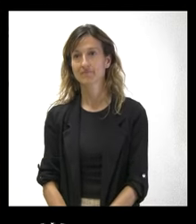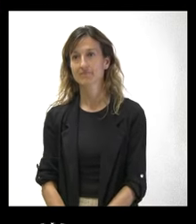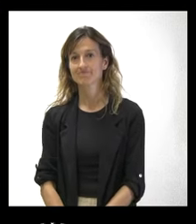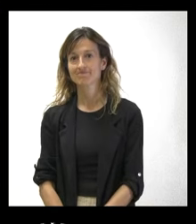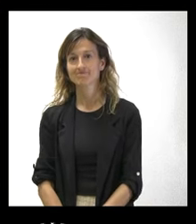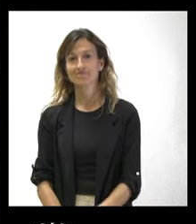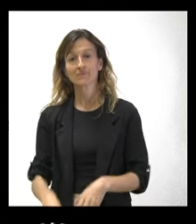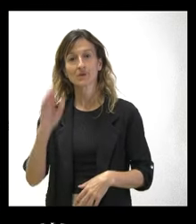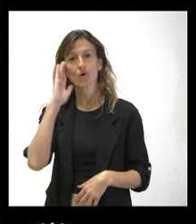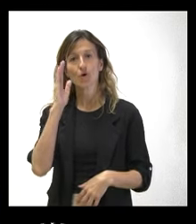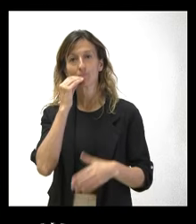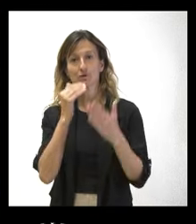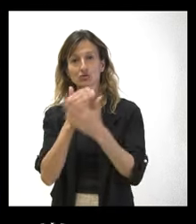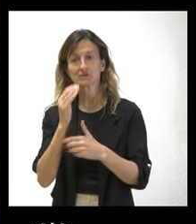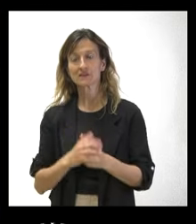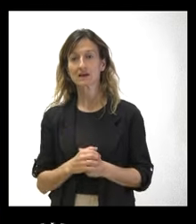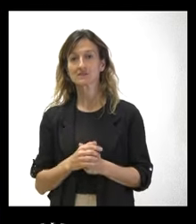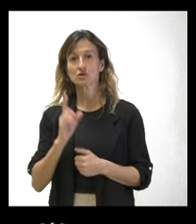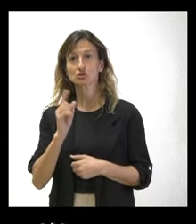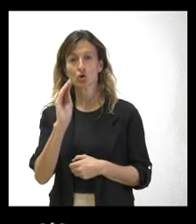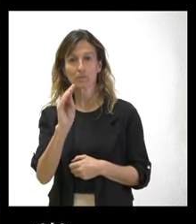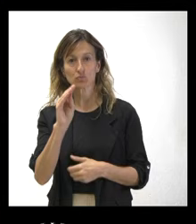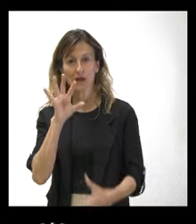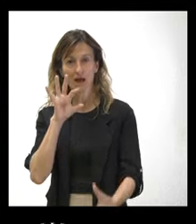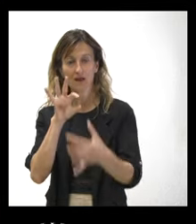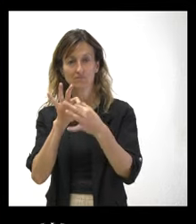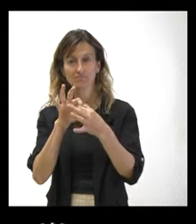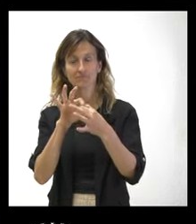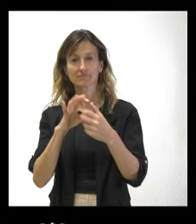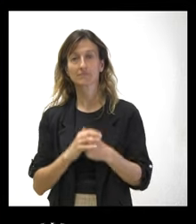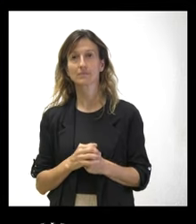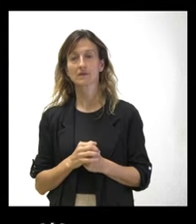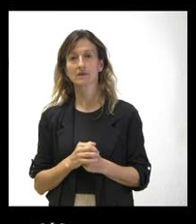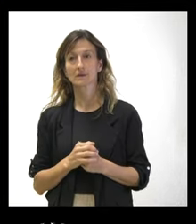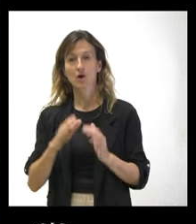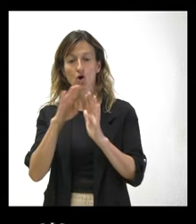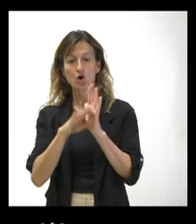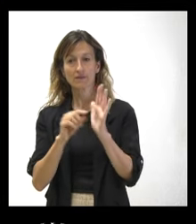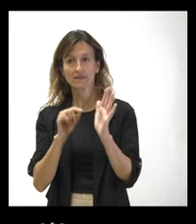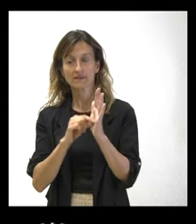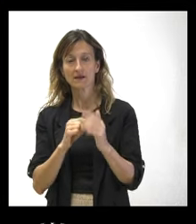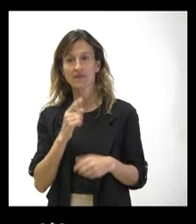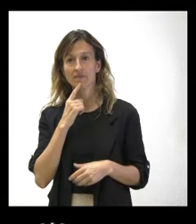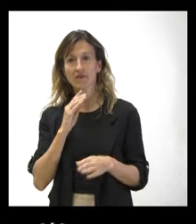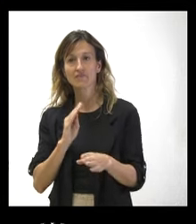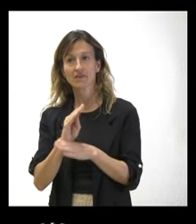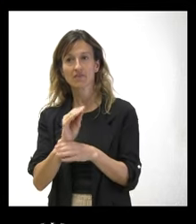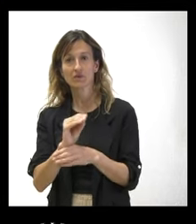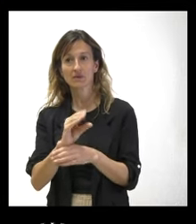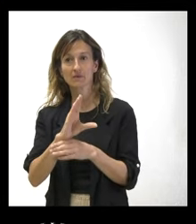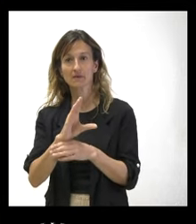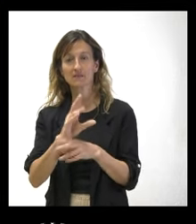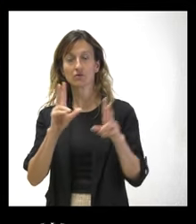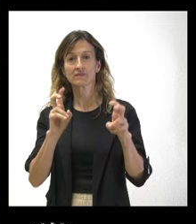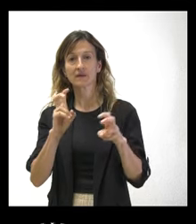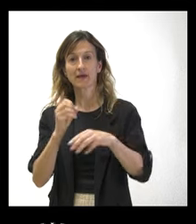Hola, muy buenos días. Solamente una pregunta al hilo de uno de los puntos del orden del día, del incremento en la financiación de los abonos de